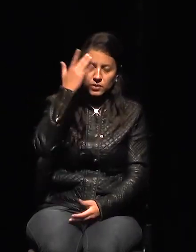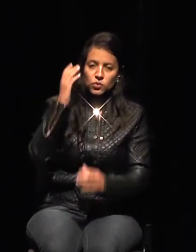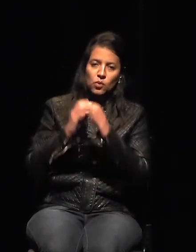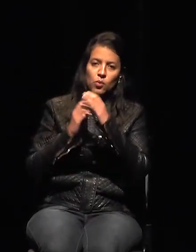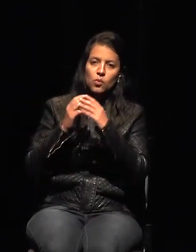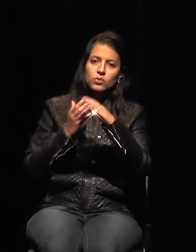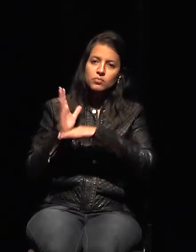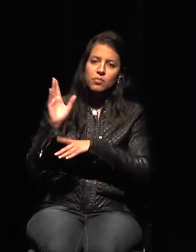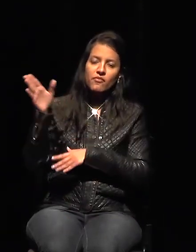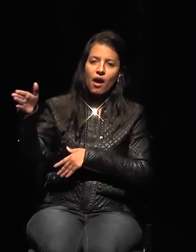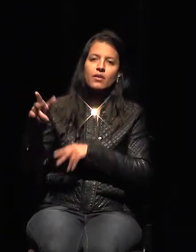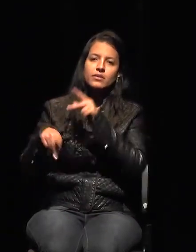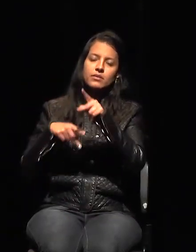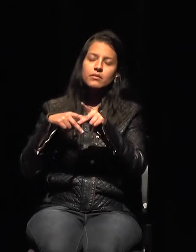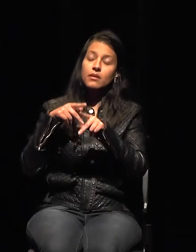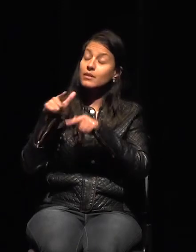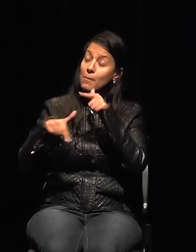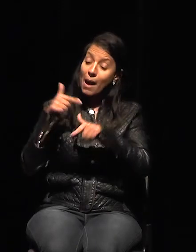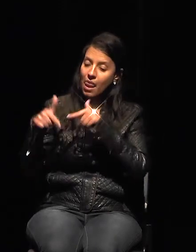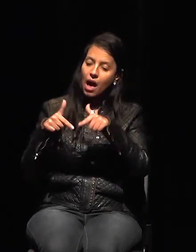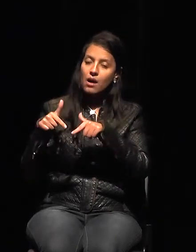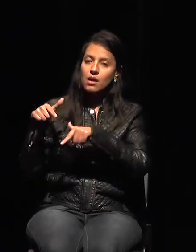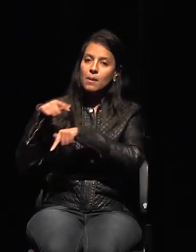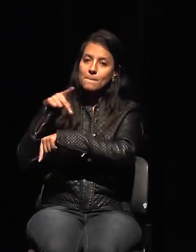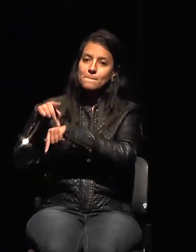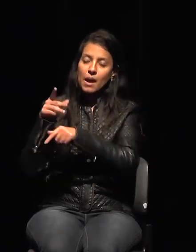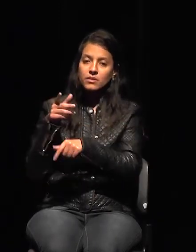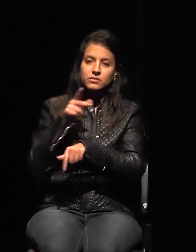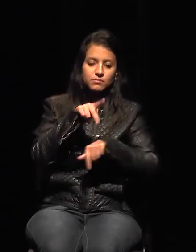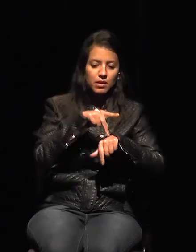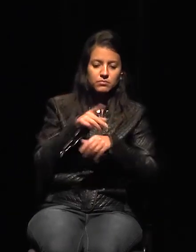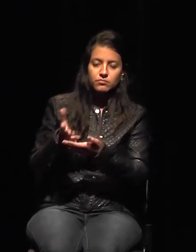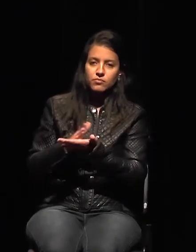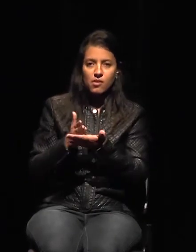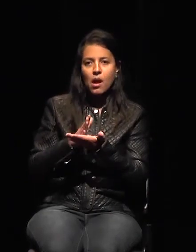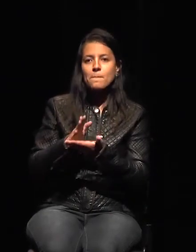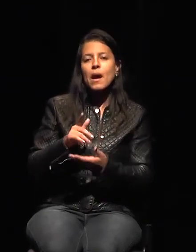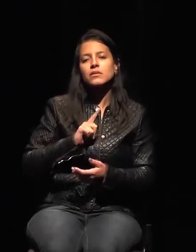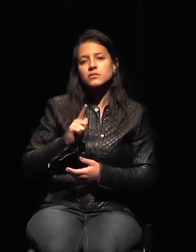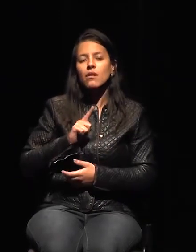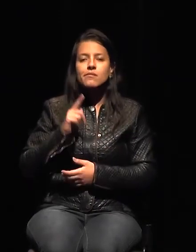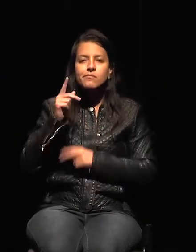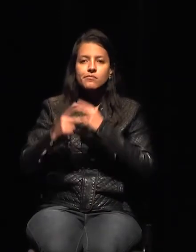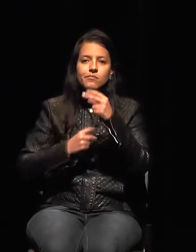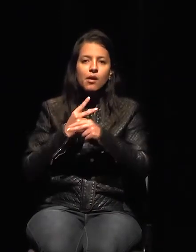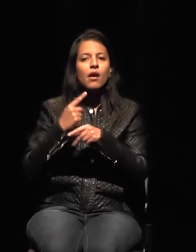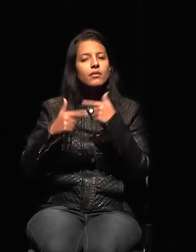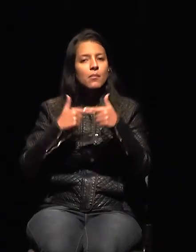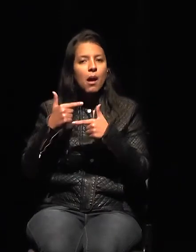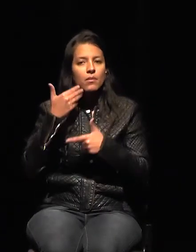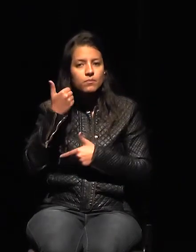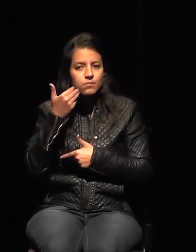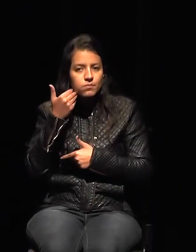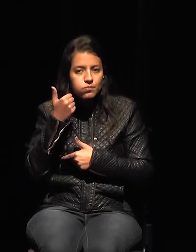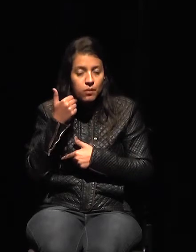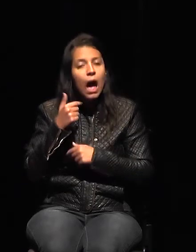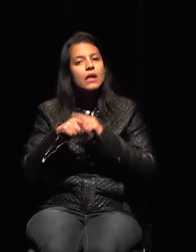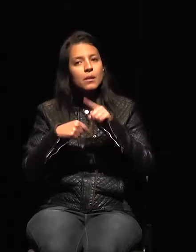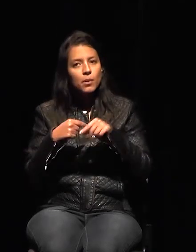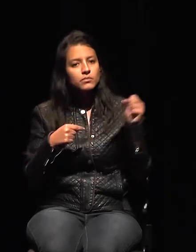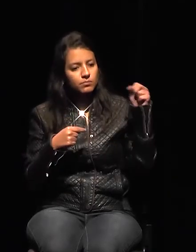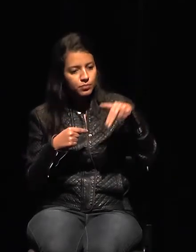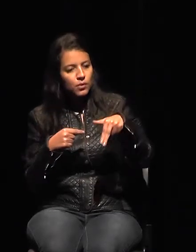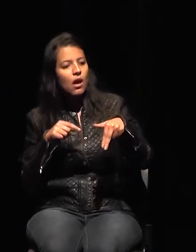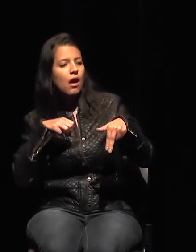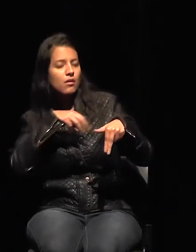ese puesto de frontera, pues por lo menos le pasará alguna experiencia al que llega y así sucesivamente. Siempre estamos evolucionando